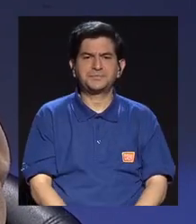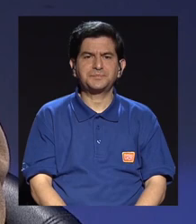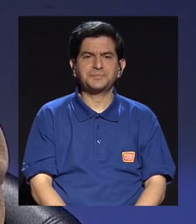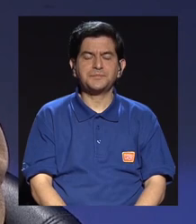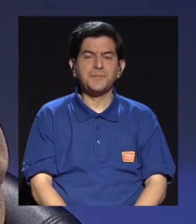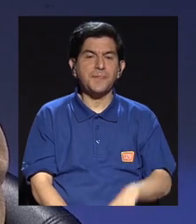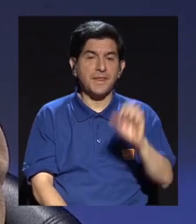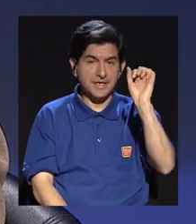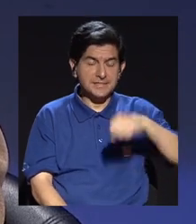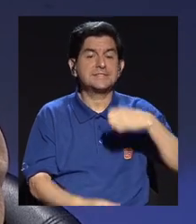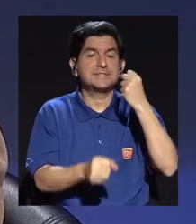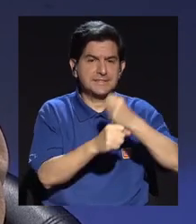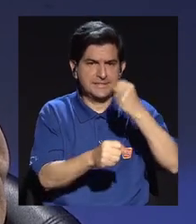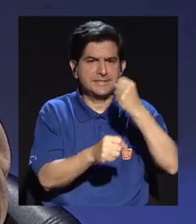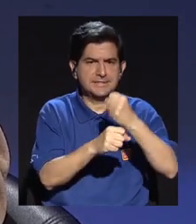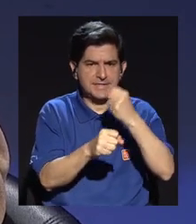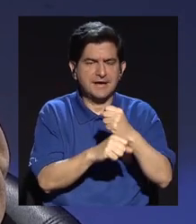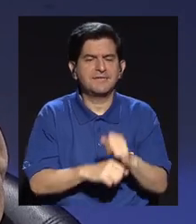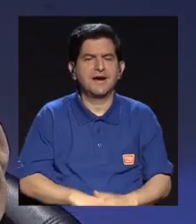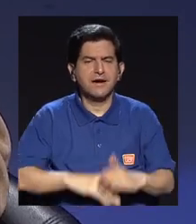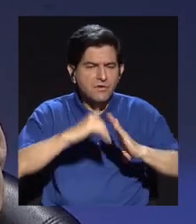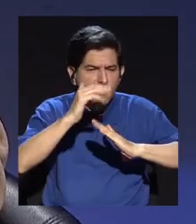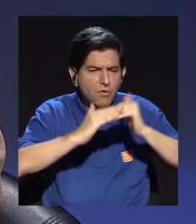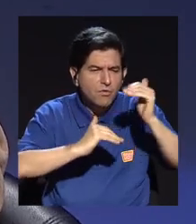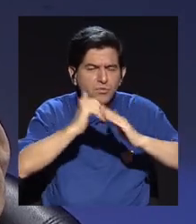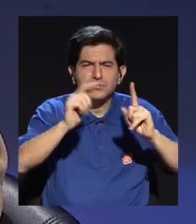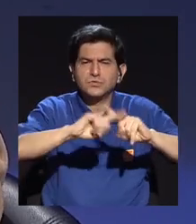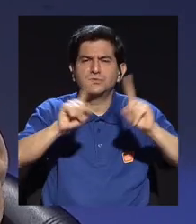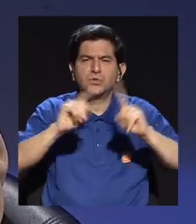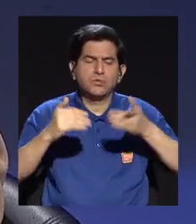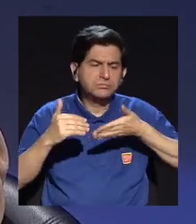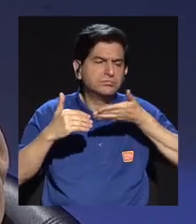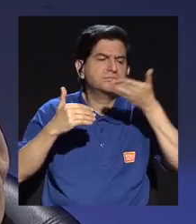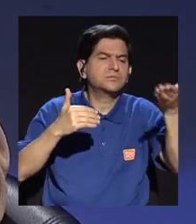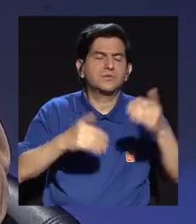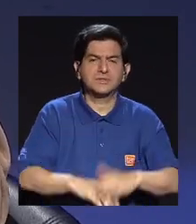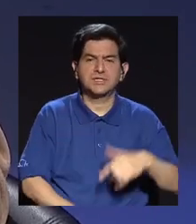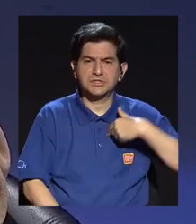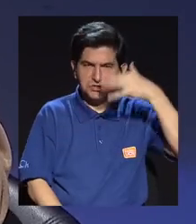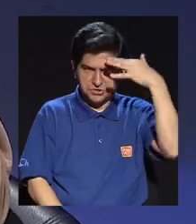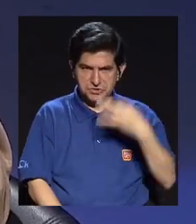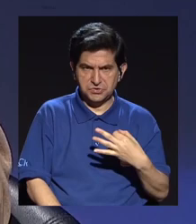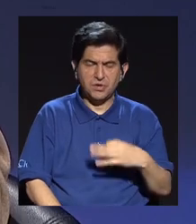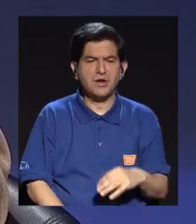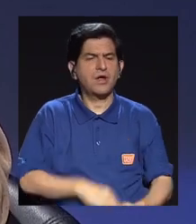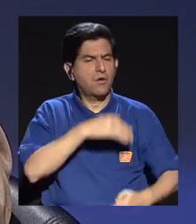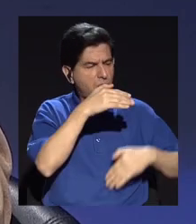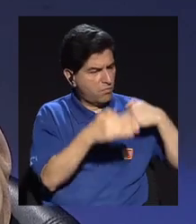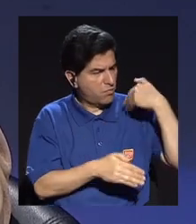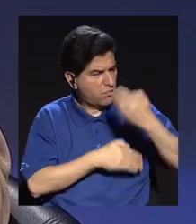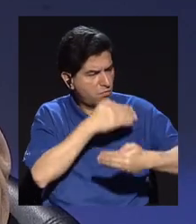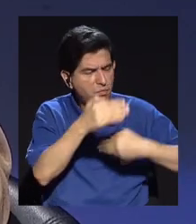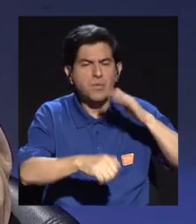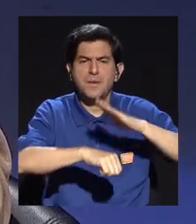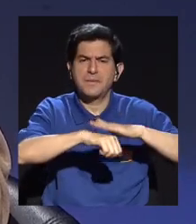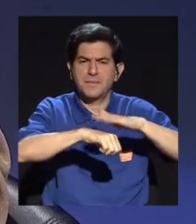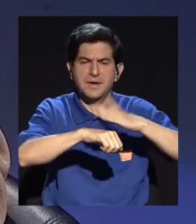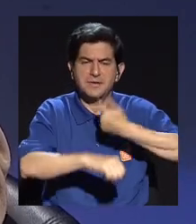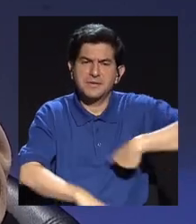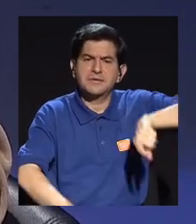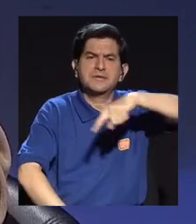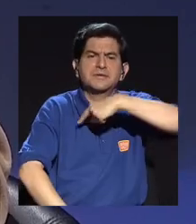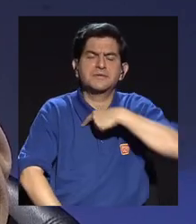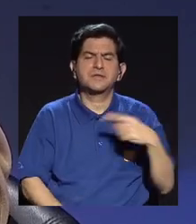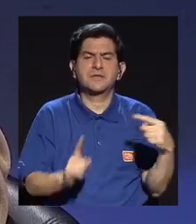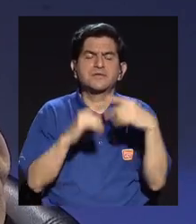Entonces, sí, sí fue un trabajo de construcción de muchas cosas y creo que ha sido una evolución que nos ha permitido